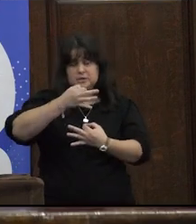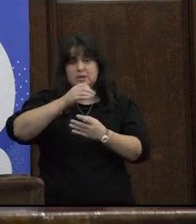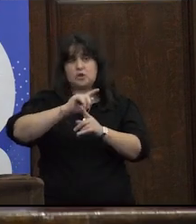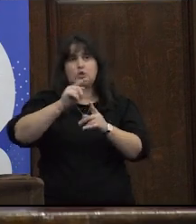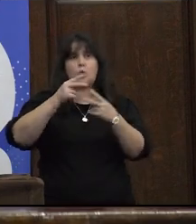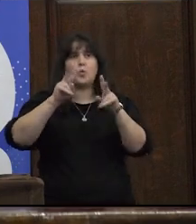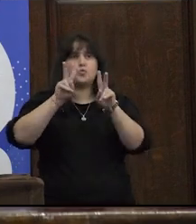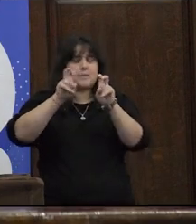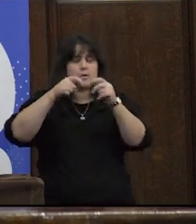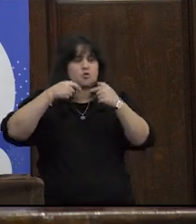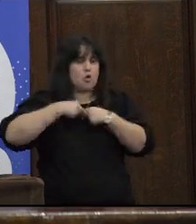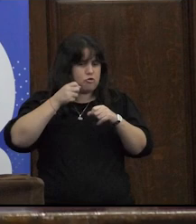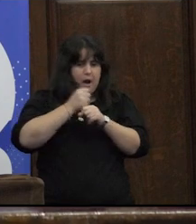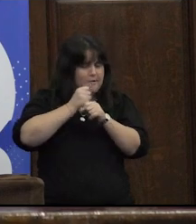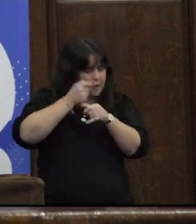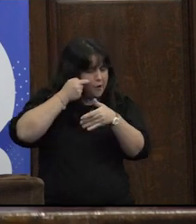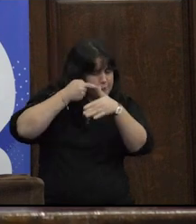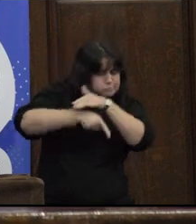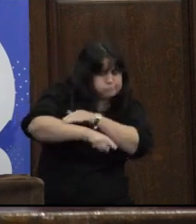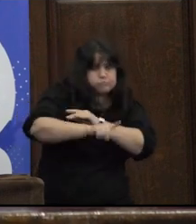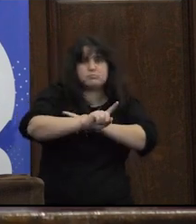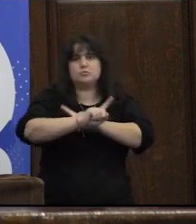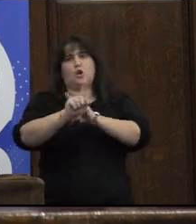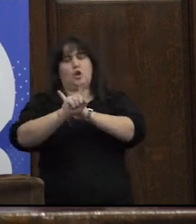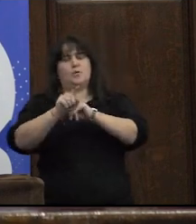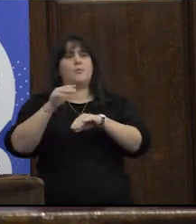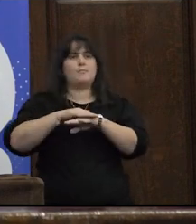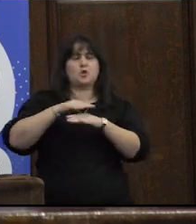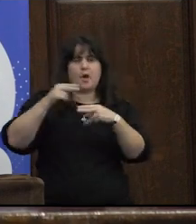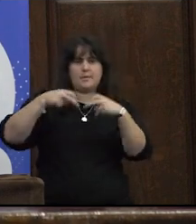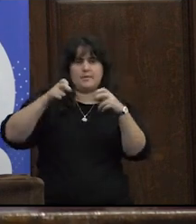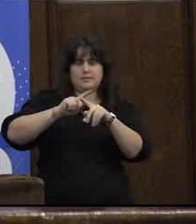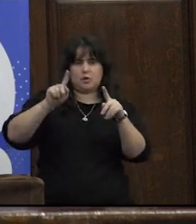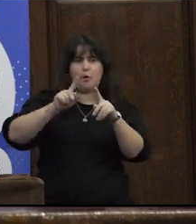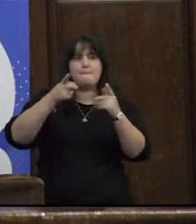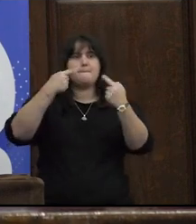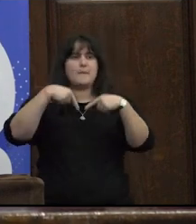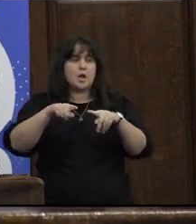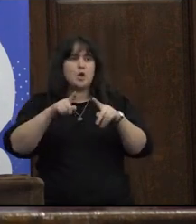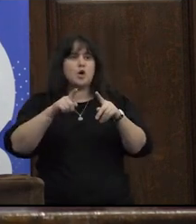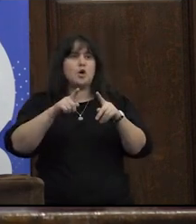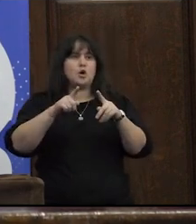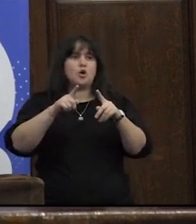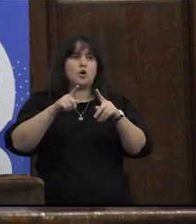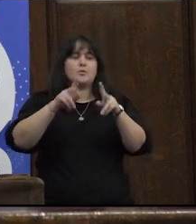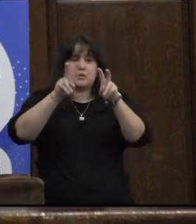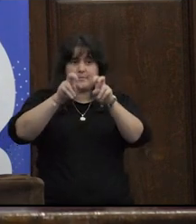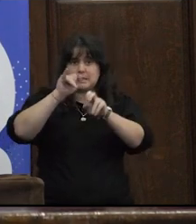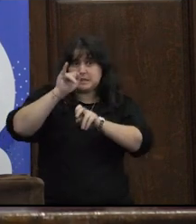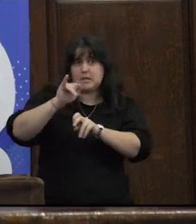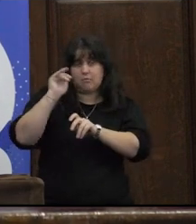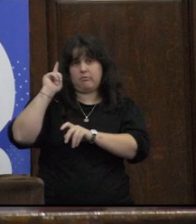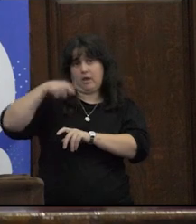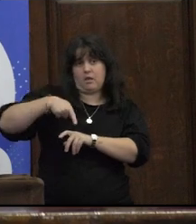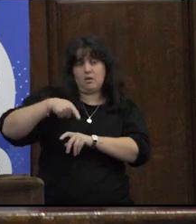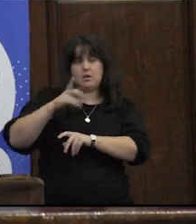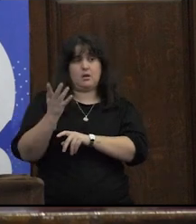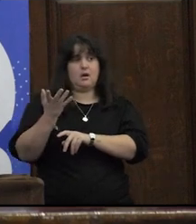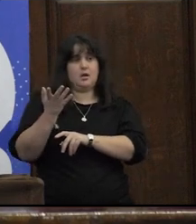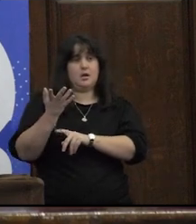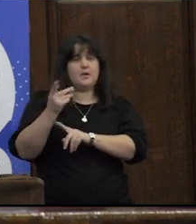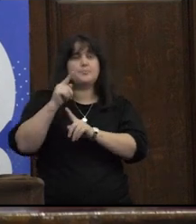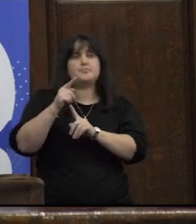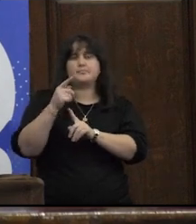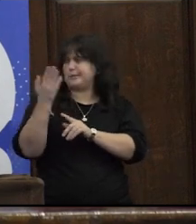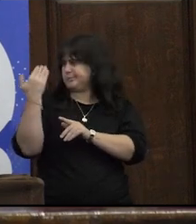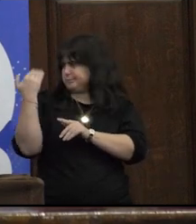particularmente no es un tema que yo haya trabajado en el trabajo de campo pero sí es un tema que aparece digamos